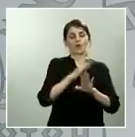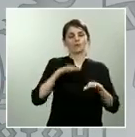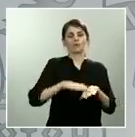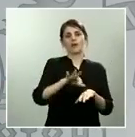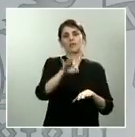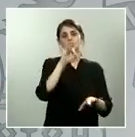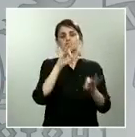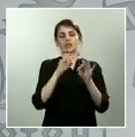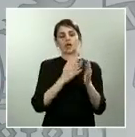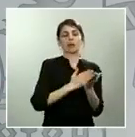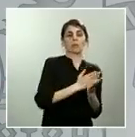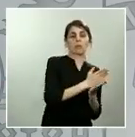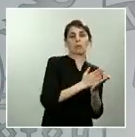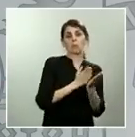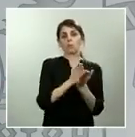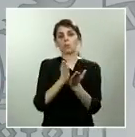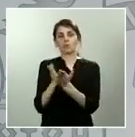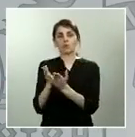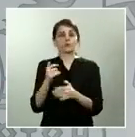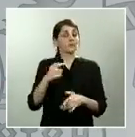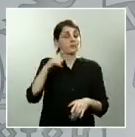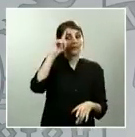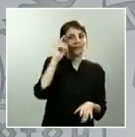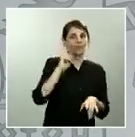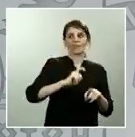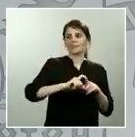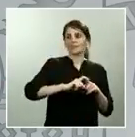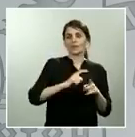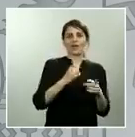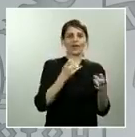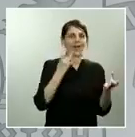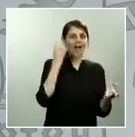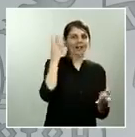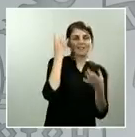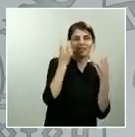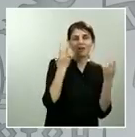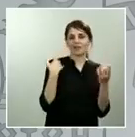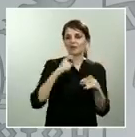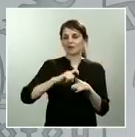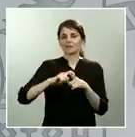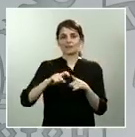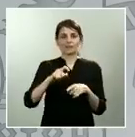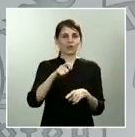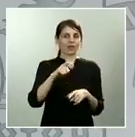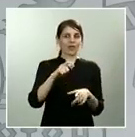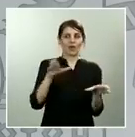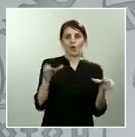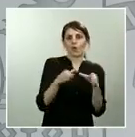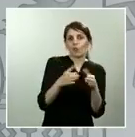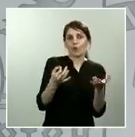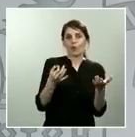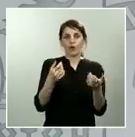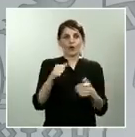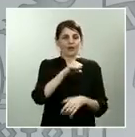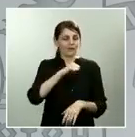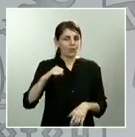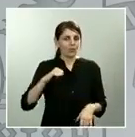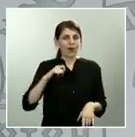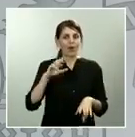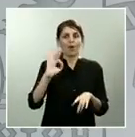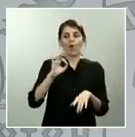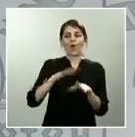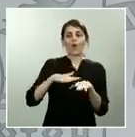bien por tipo de actividad o bien por población esto significa que hay diferentes formas de ir aliviando este